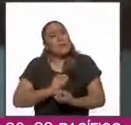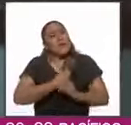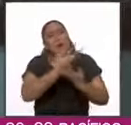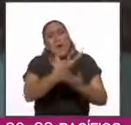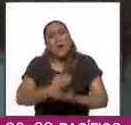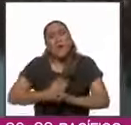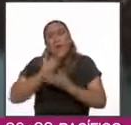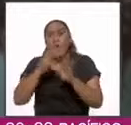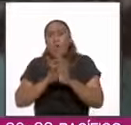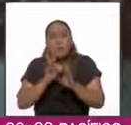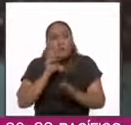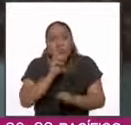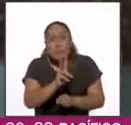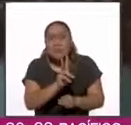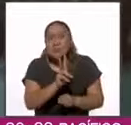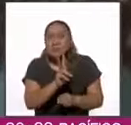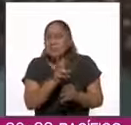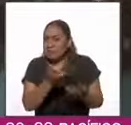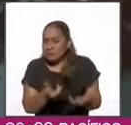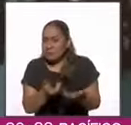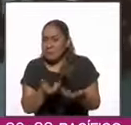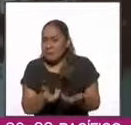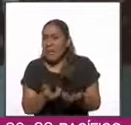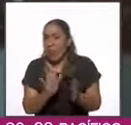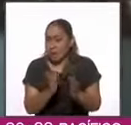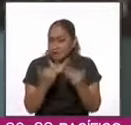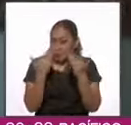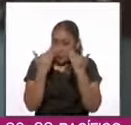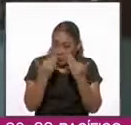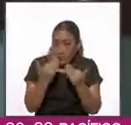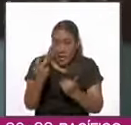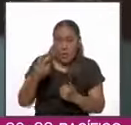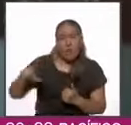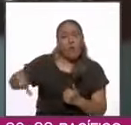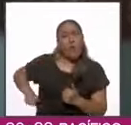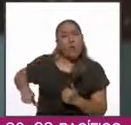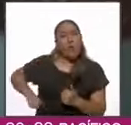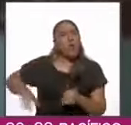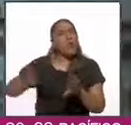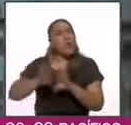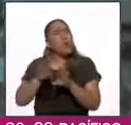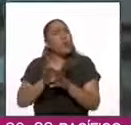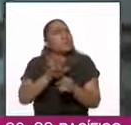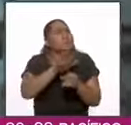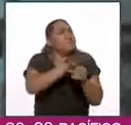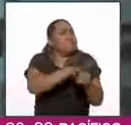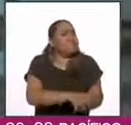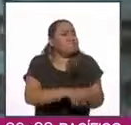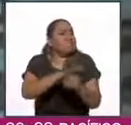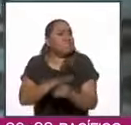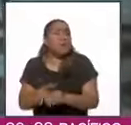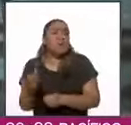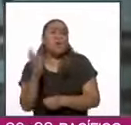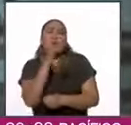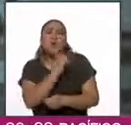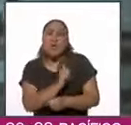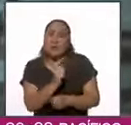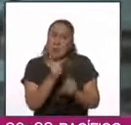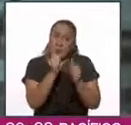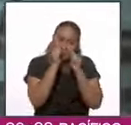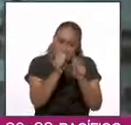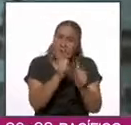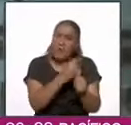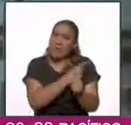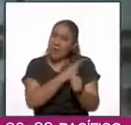ganaron la narrativa al Estado mexicano y lo evidenciaron como un gobierno represor, incapaz de atender las demandas de